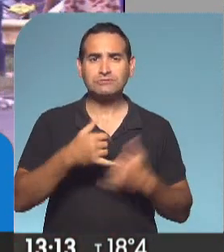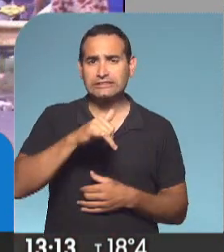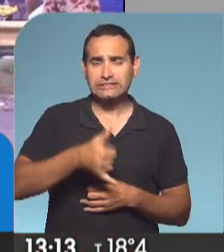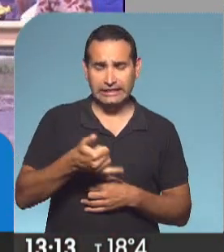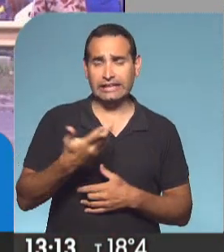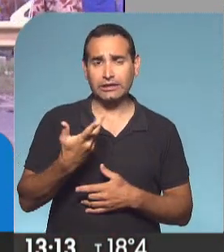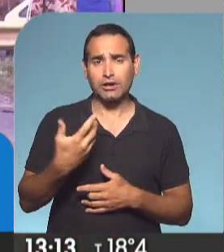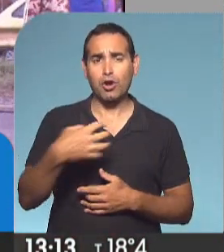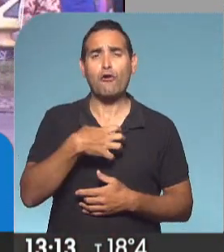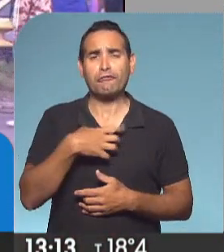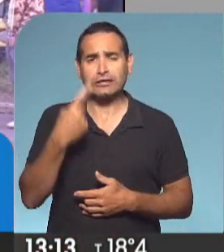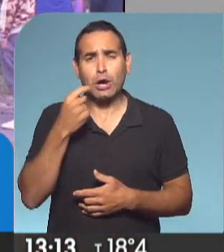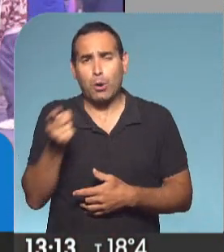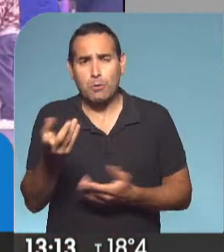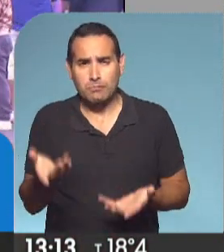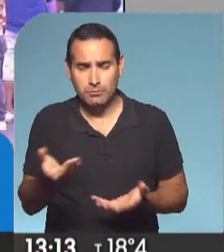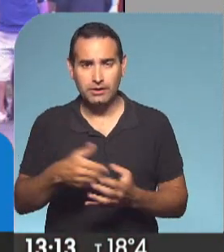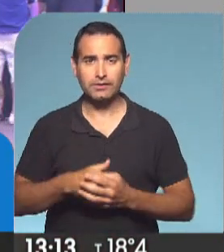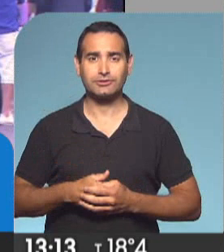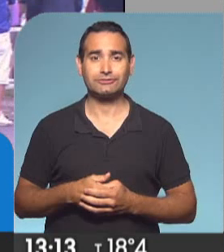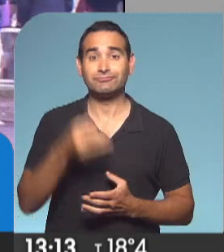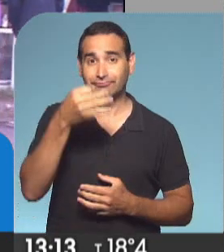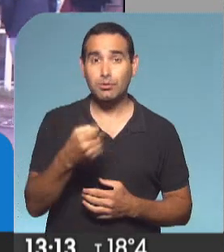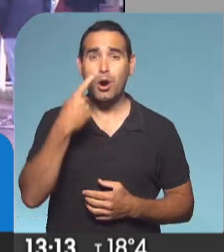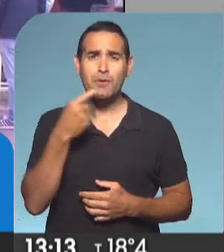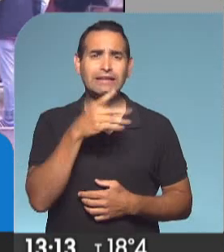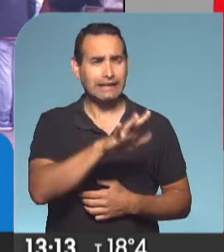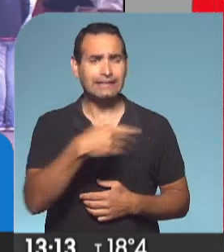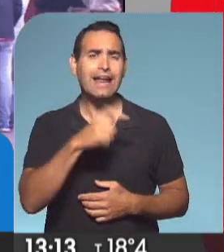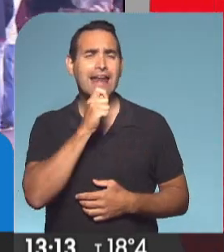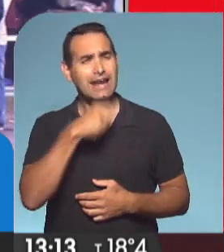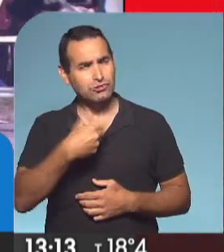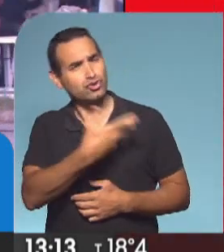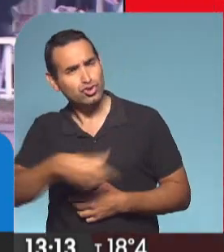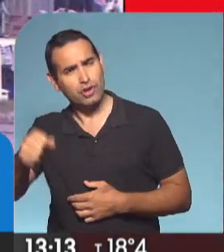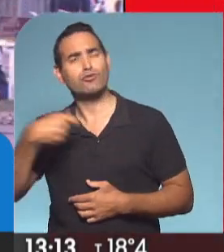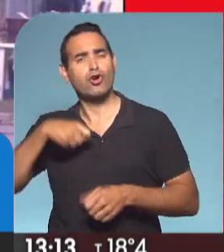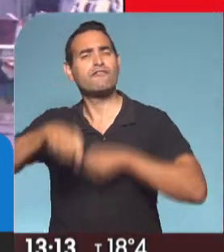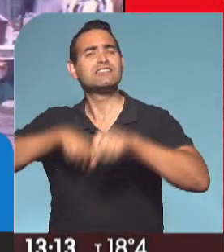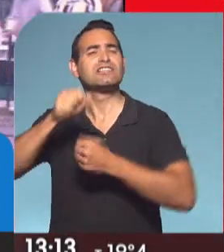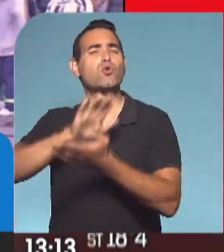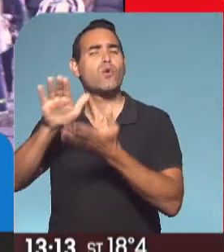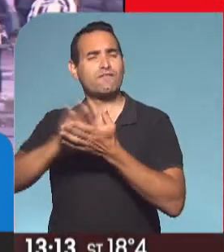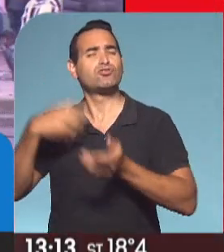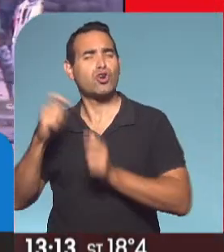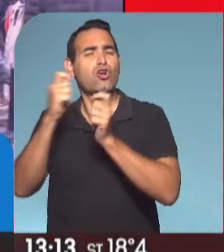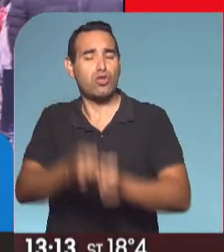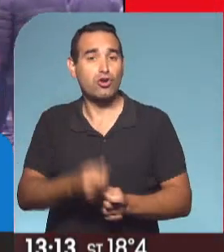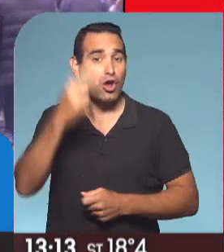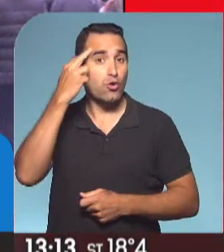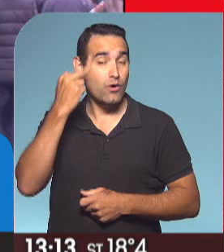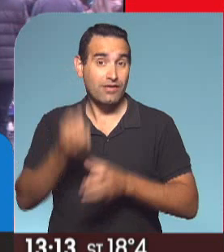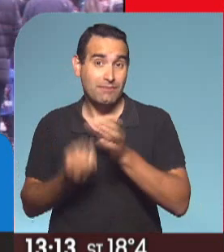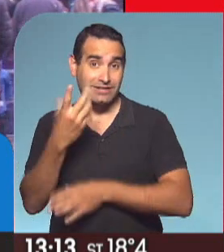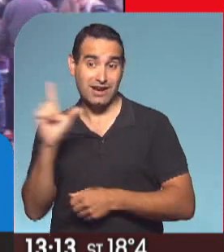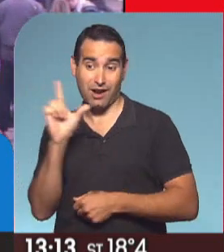situación. De hecho, es así que él le dice, déjame llevar a la nena que le voy a dar una bicicleta nueva y a las 9 de la mañana del